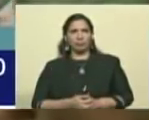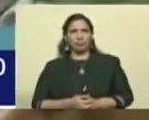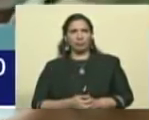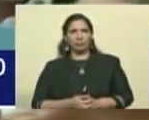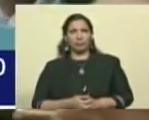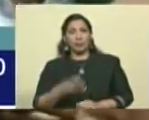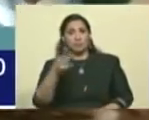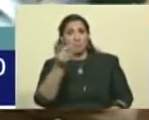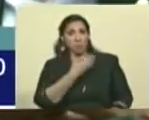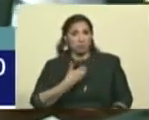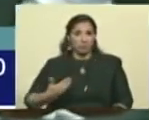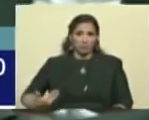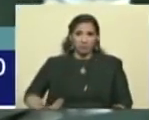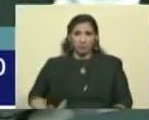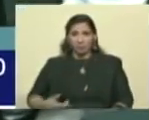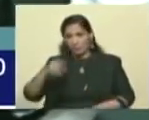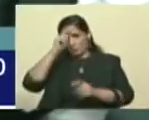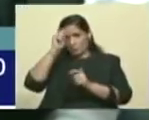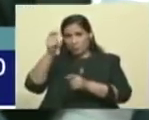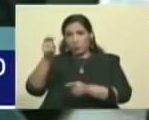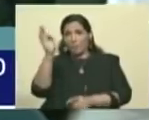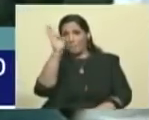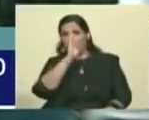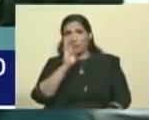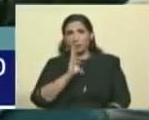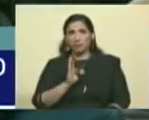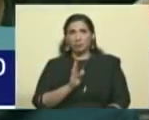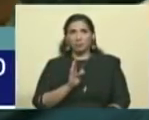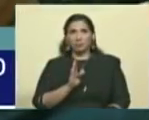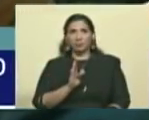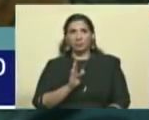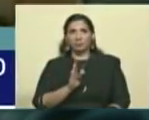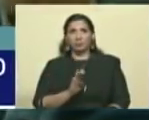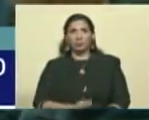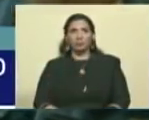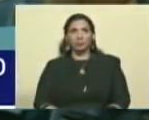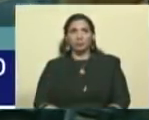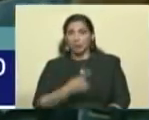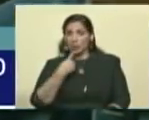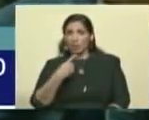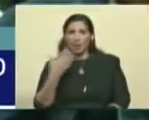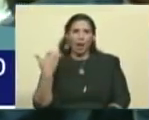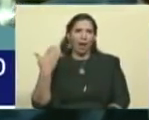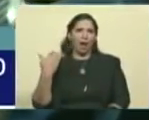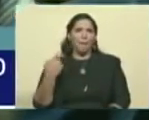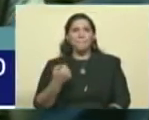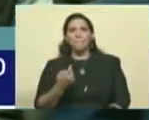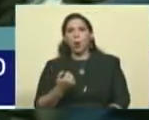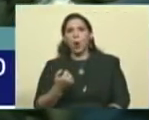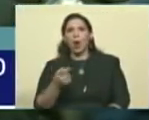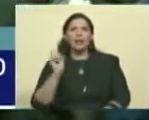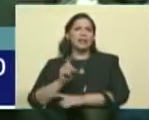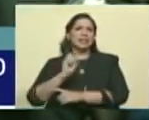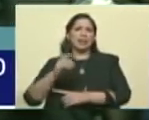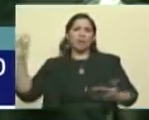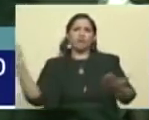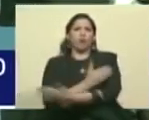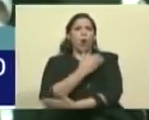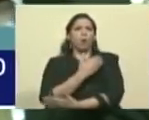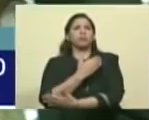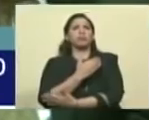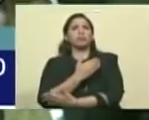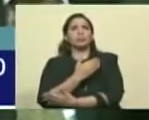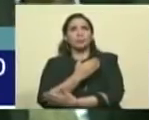El vicepresidente que va a recibir de Brasil, dijo hace poco que era necesario dar un golpe a Estado en Venezuela para salir de